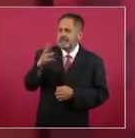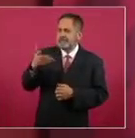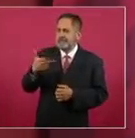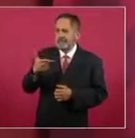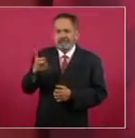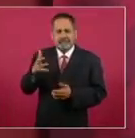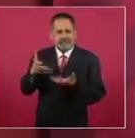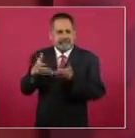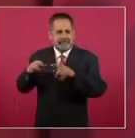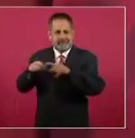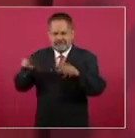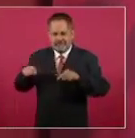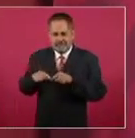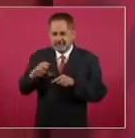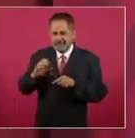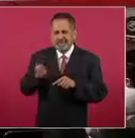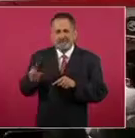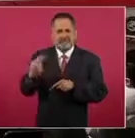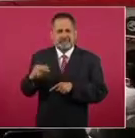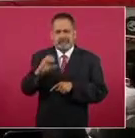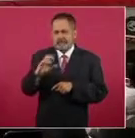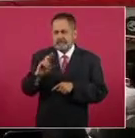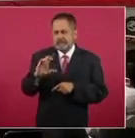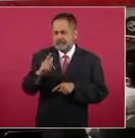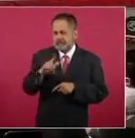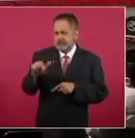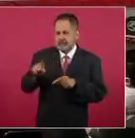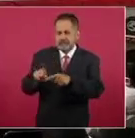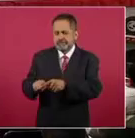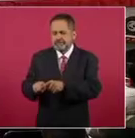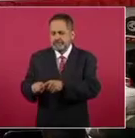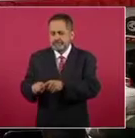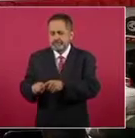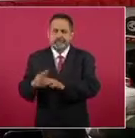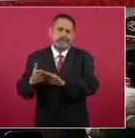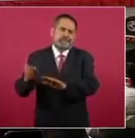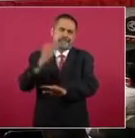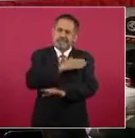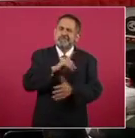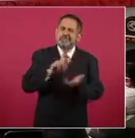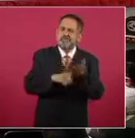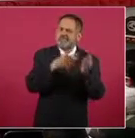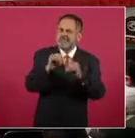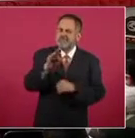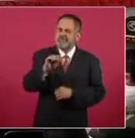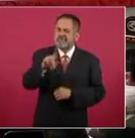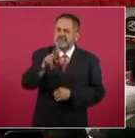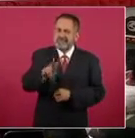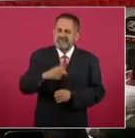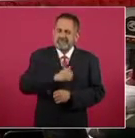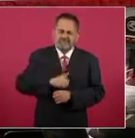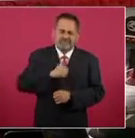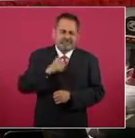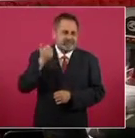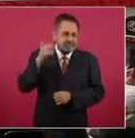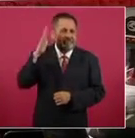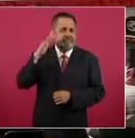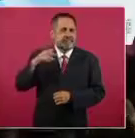como La Cuchilla, que lamentablemente en el año de 1997, en el gobierno del